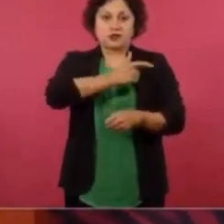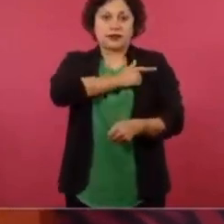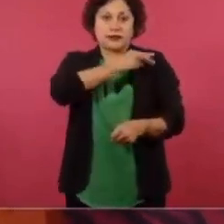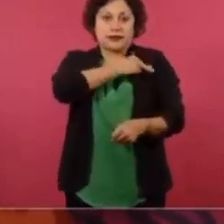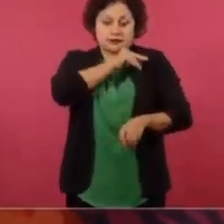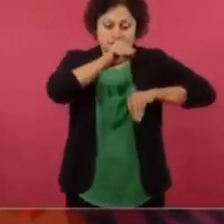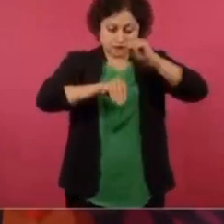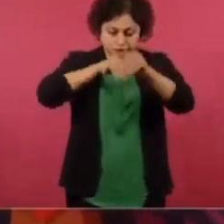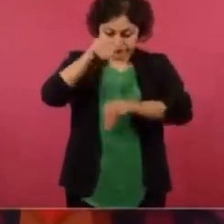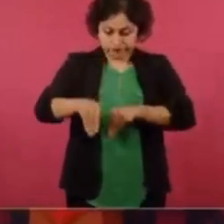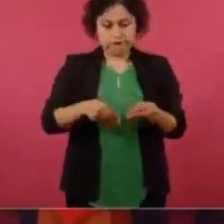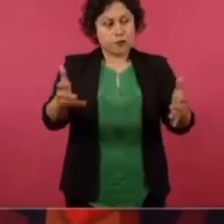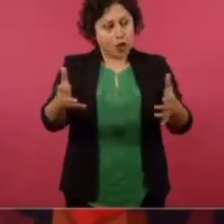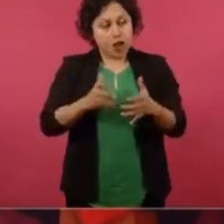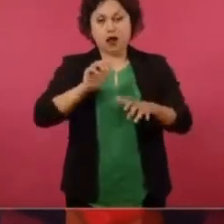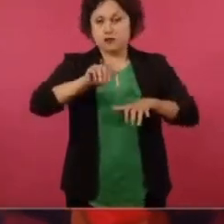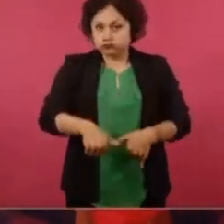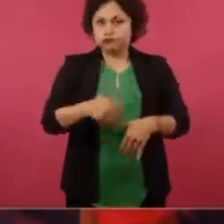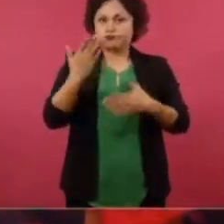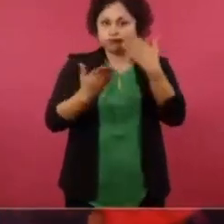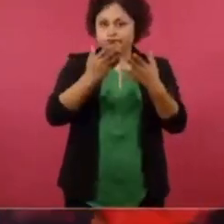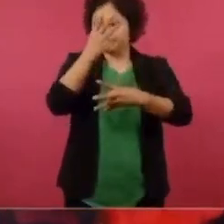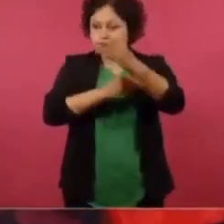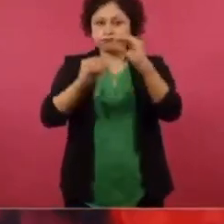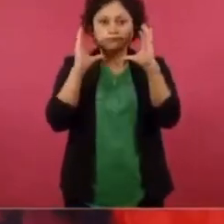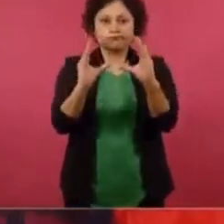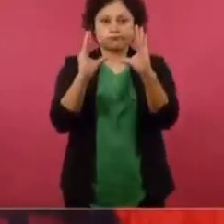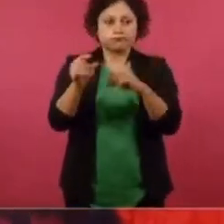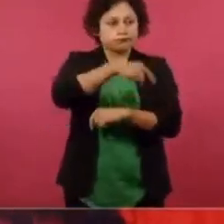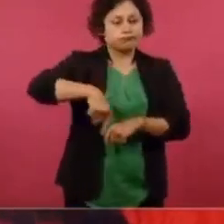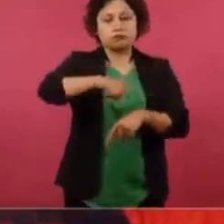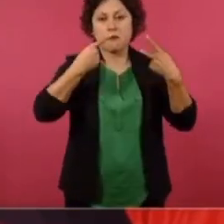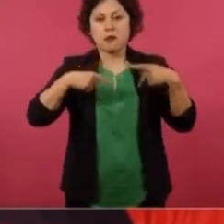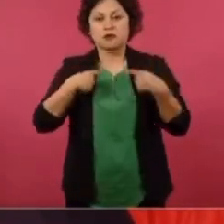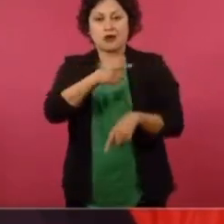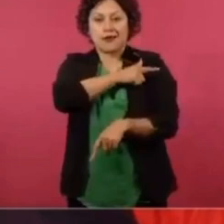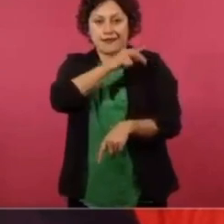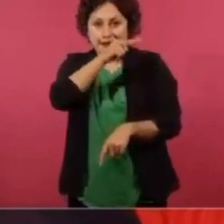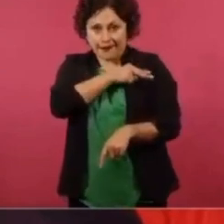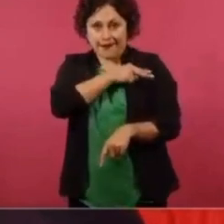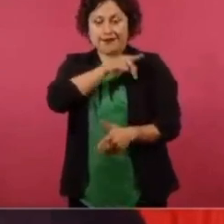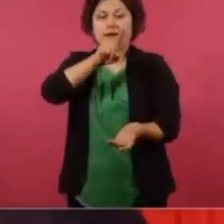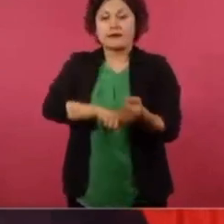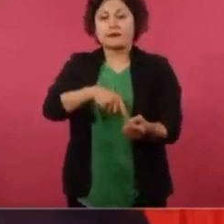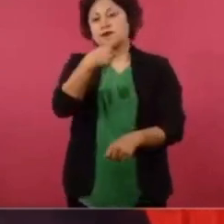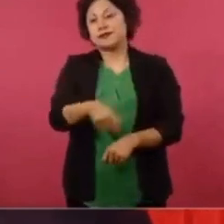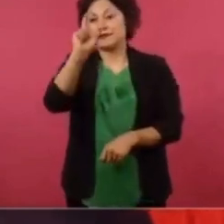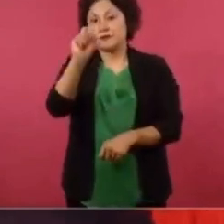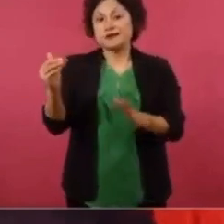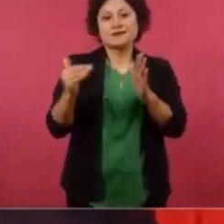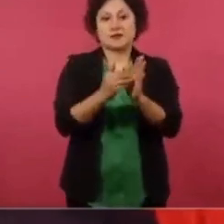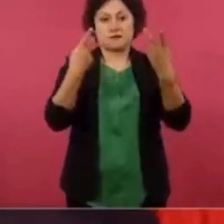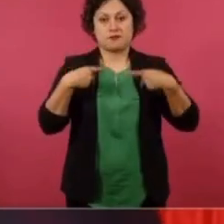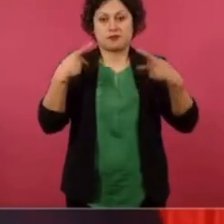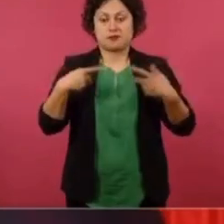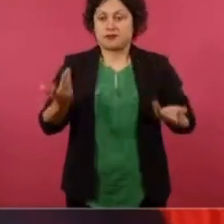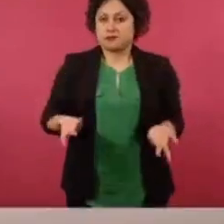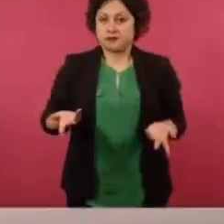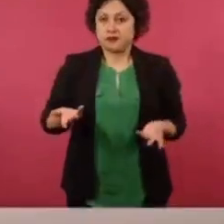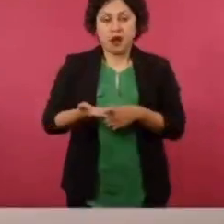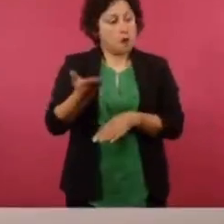se ha hecho todo un esfuerzo para formar, disciplinar a más de 120.000 elementos. Nunca se había tenido